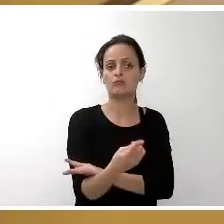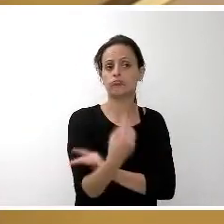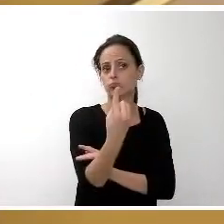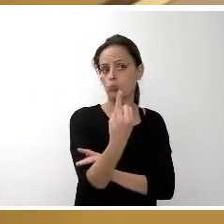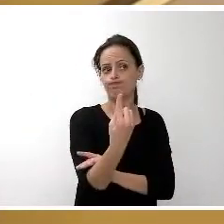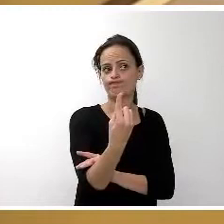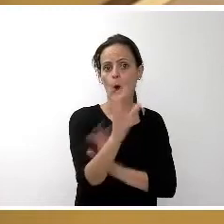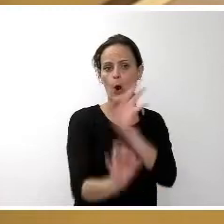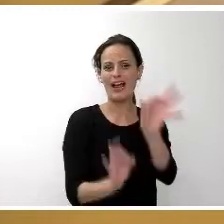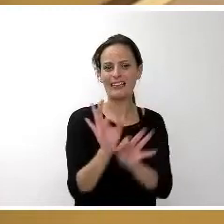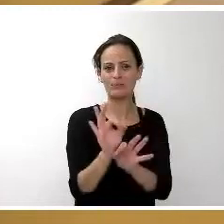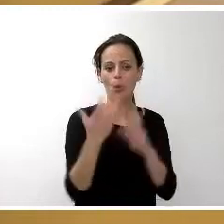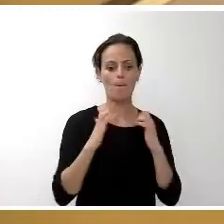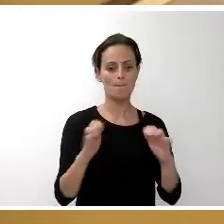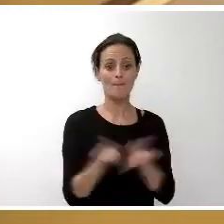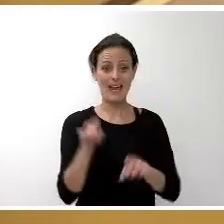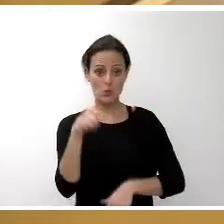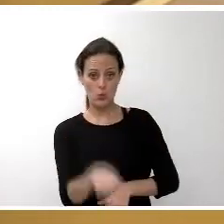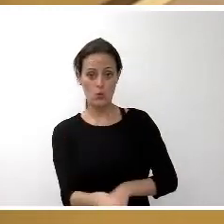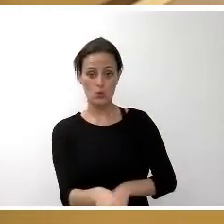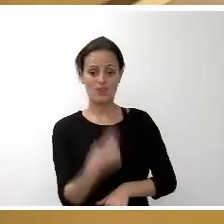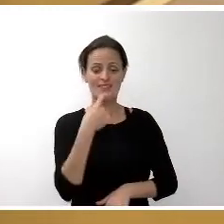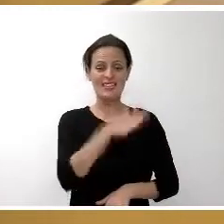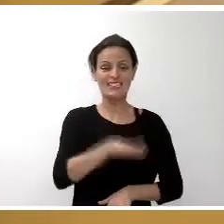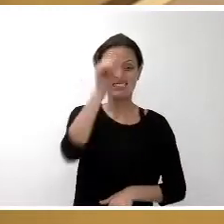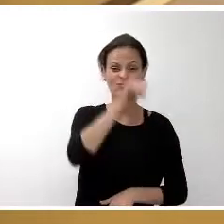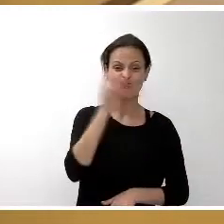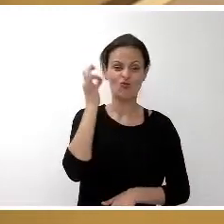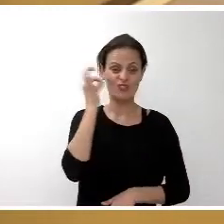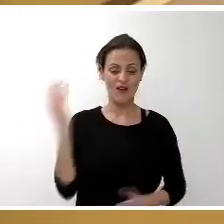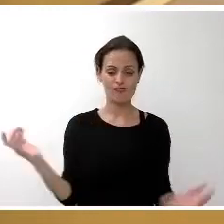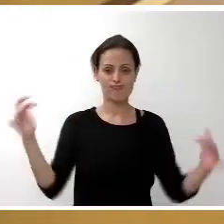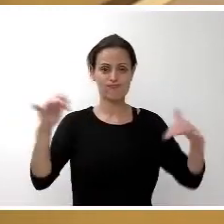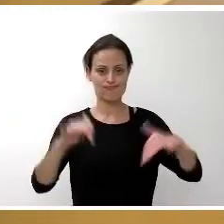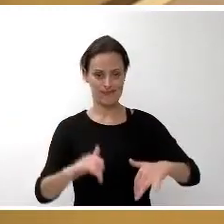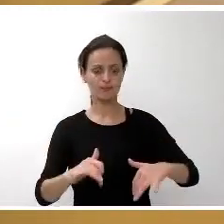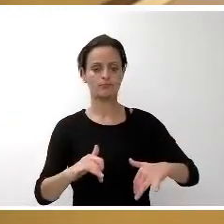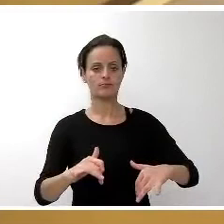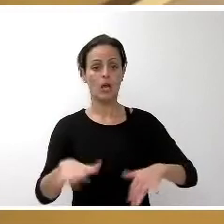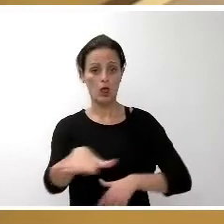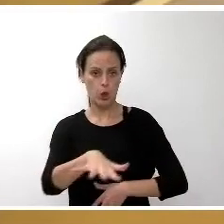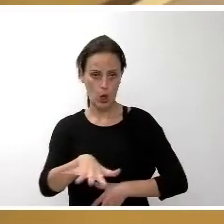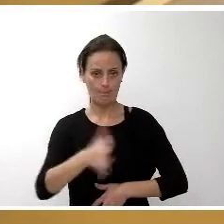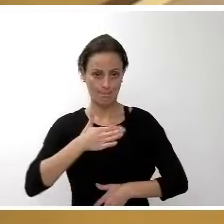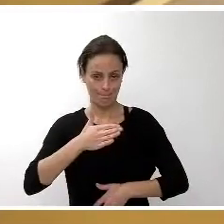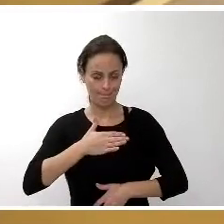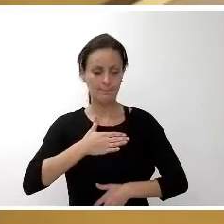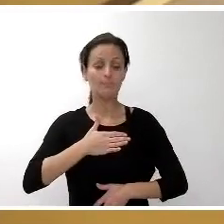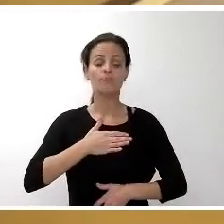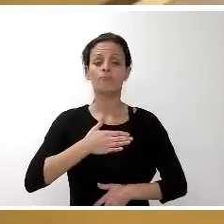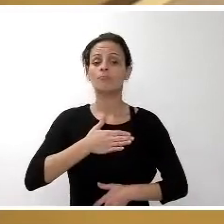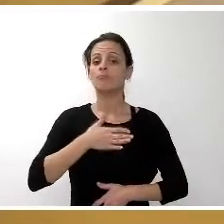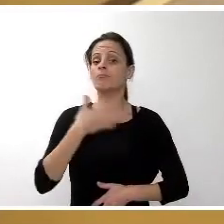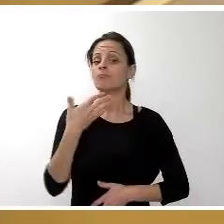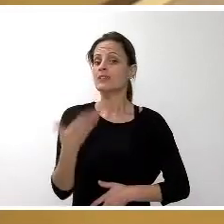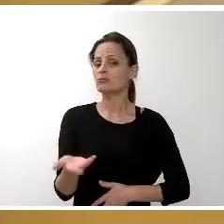este, que está conformado por niños y niñas de todos los colegios del municipio y te garantizo